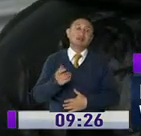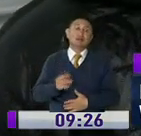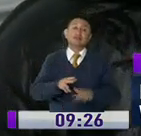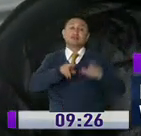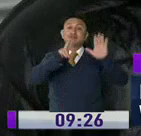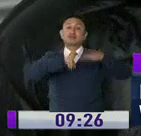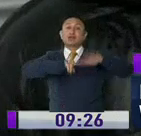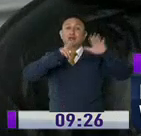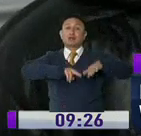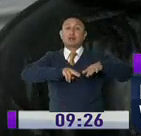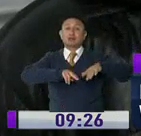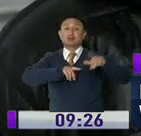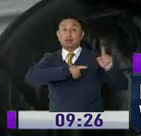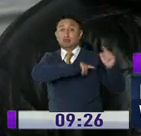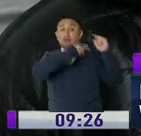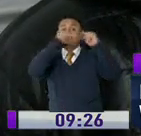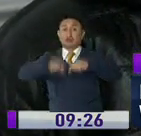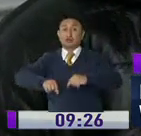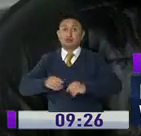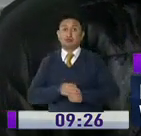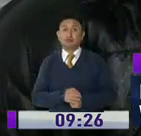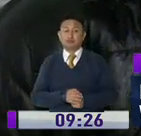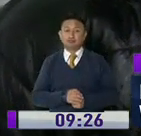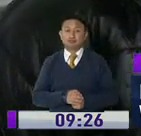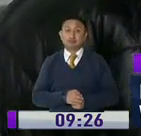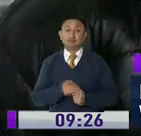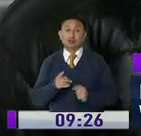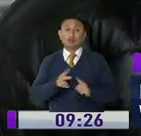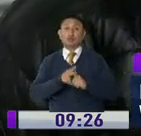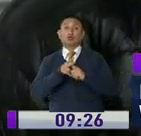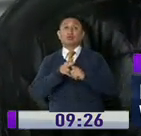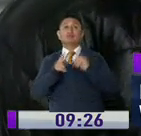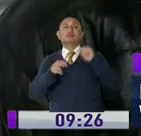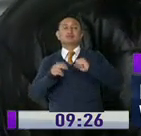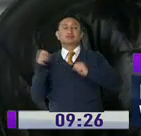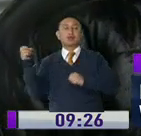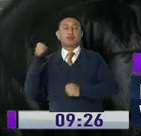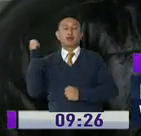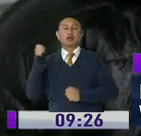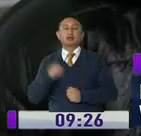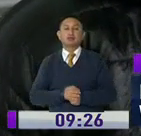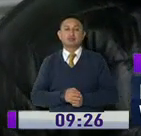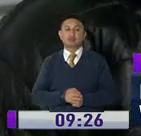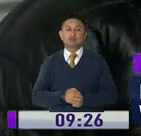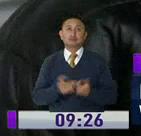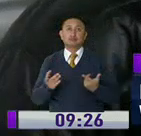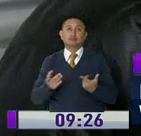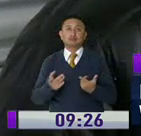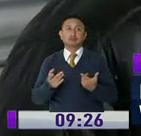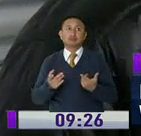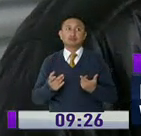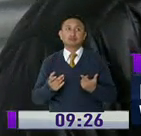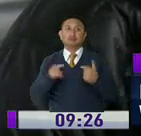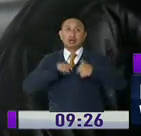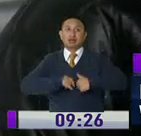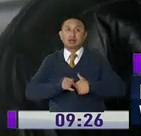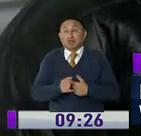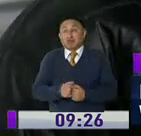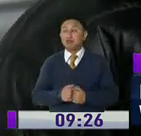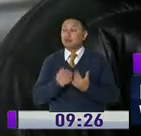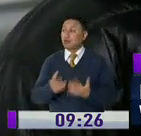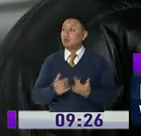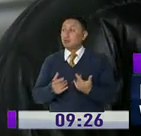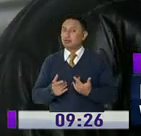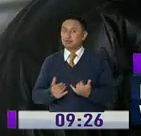meses, le dieron los dolores y tuvimos que traerla a la maternidad. Es decir, esto es un caso de fuerza mayor. de emergencia, porque no vamos a estar aquí por el gusto,